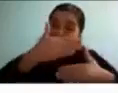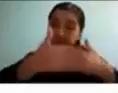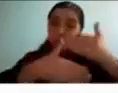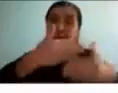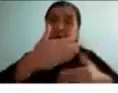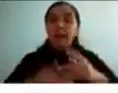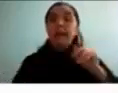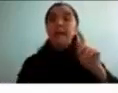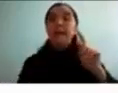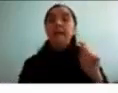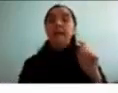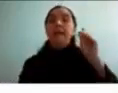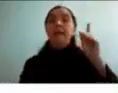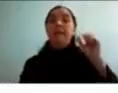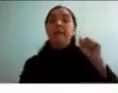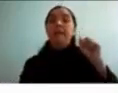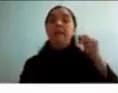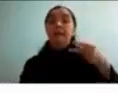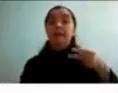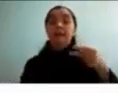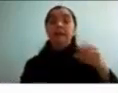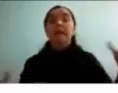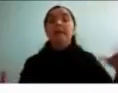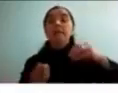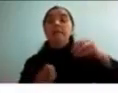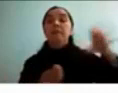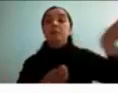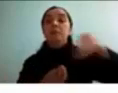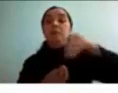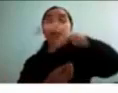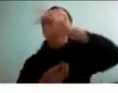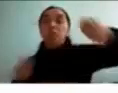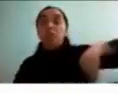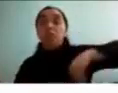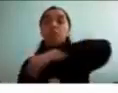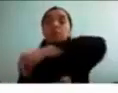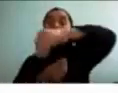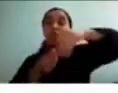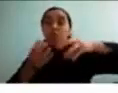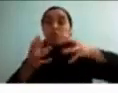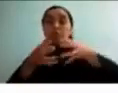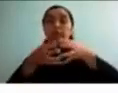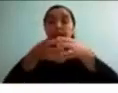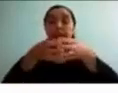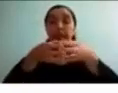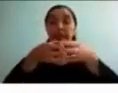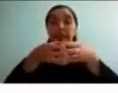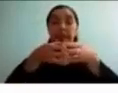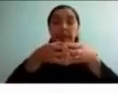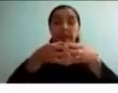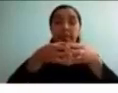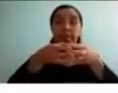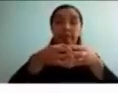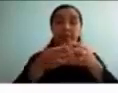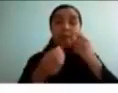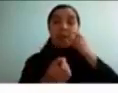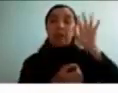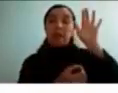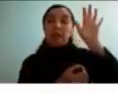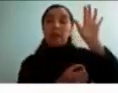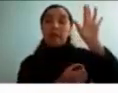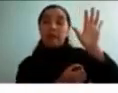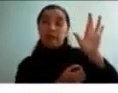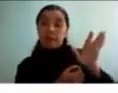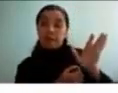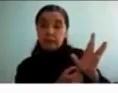lo que se propone es un tratamiento integral no podemos hablar únicamente de síntomas de TDAH porque hay otros factores como